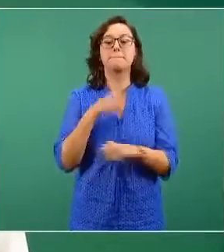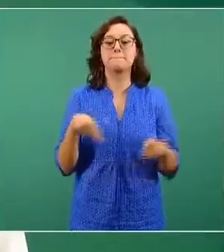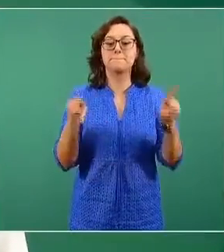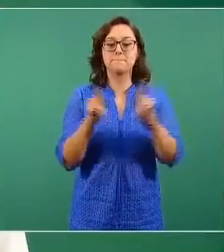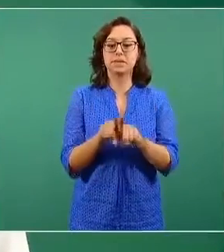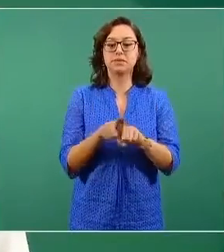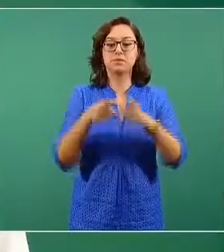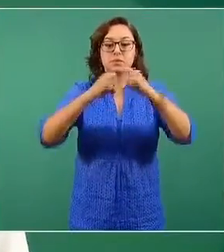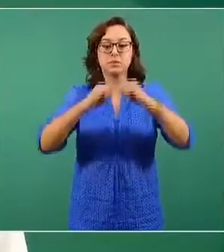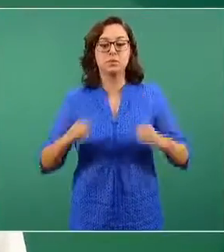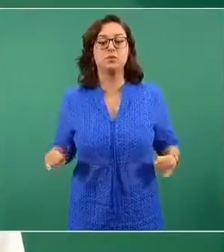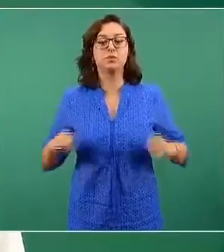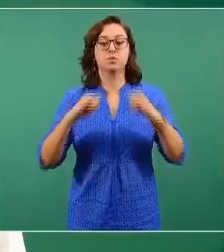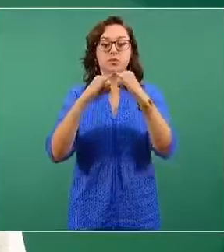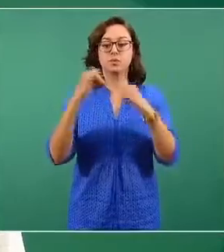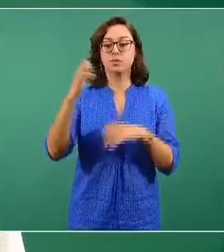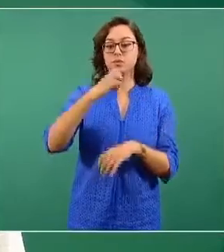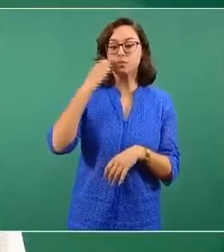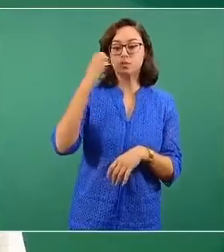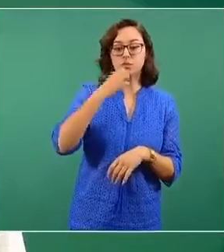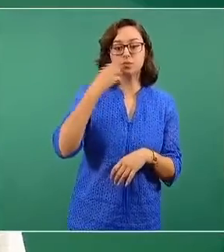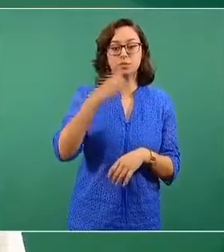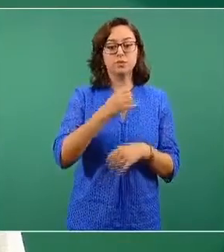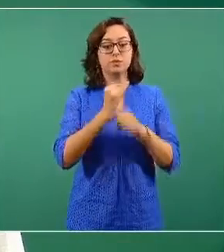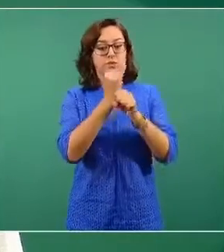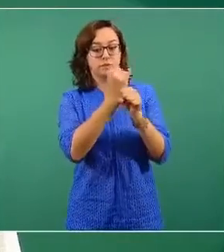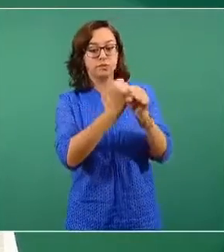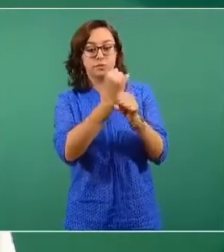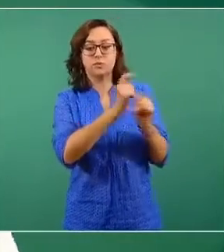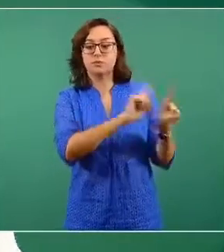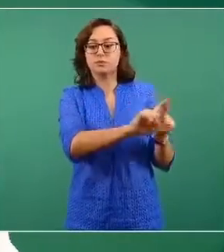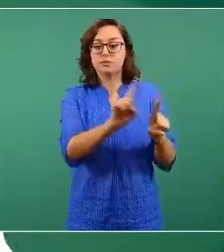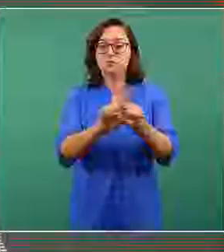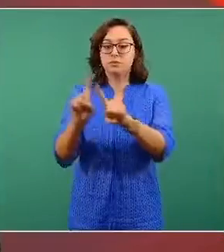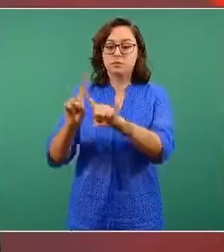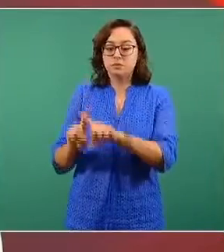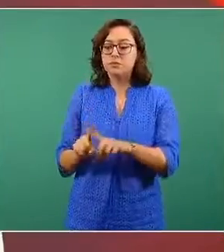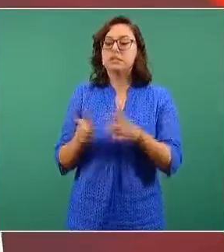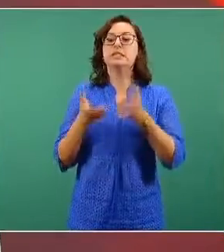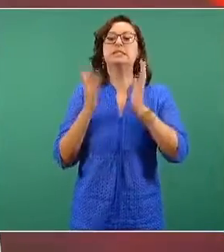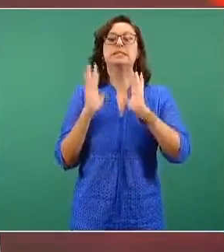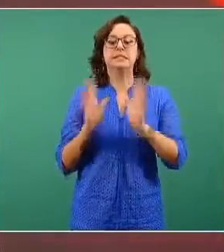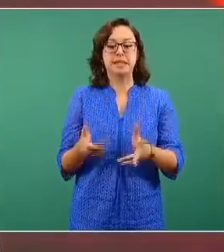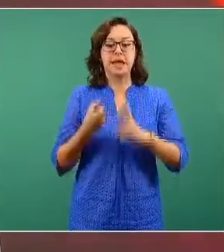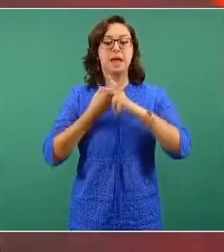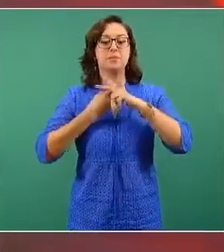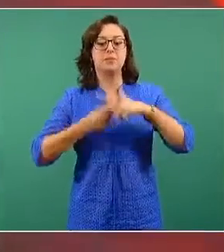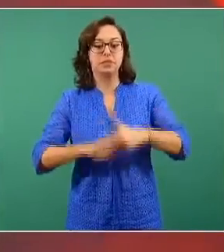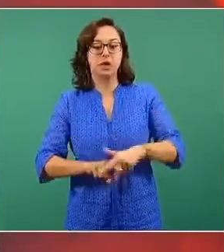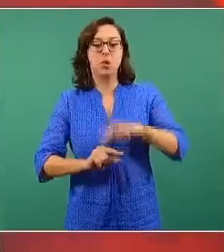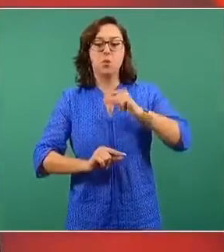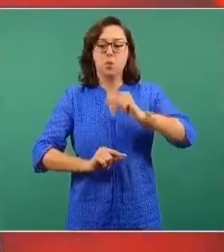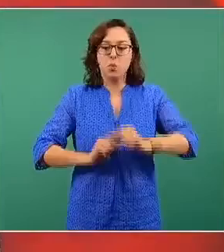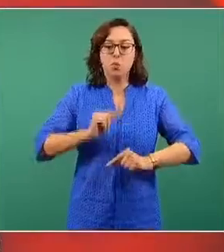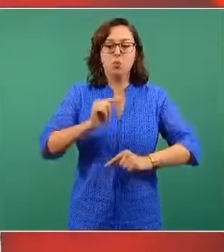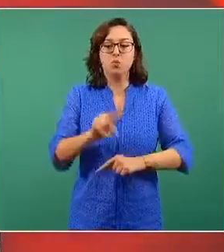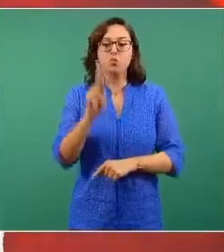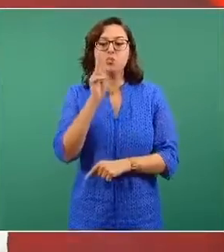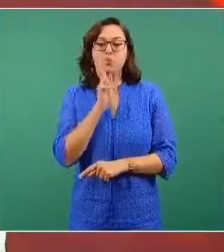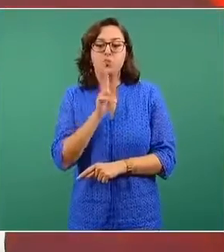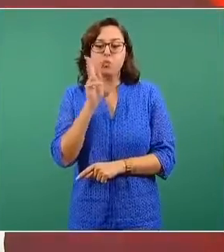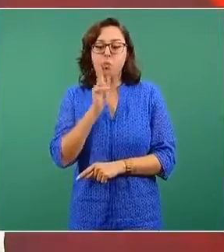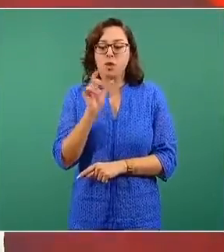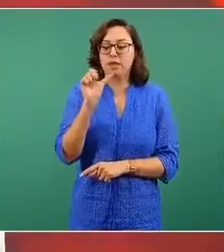instituciones académicas que participan en la investigación, empezaron ya los estudios para personas